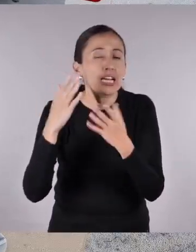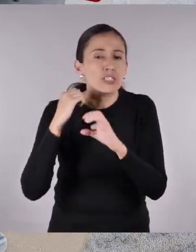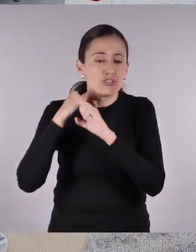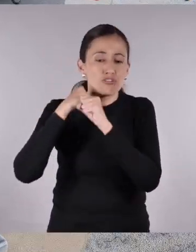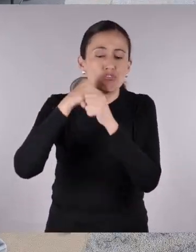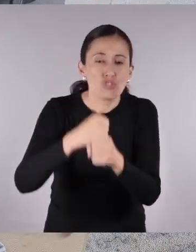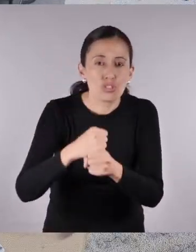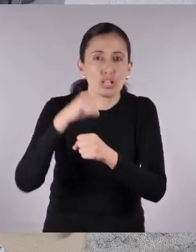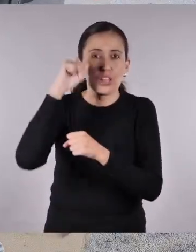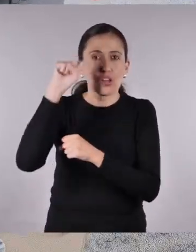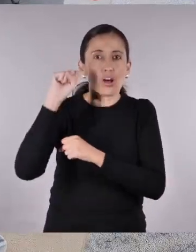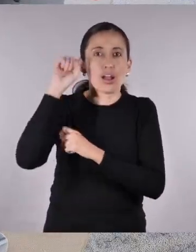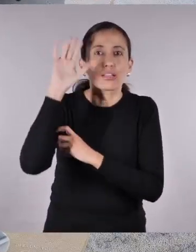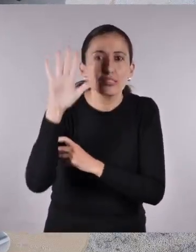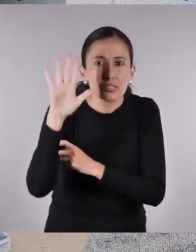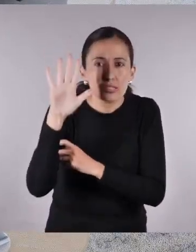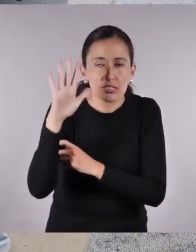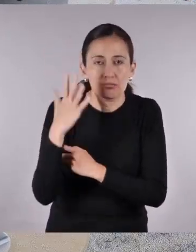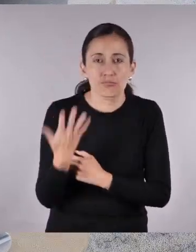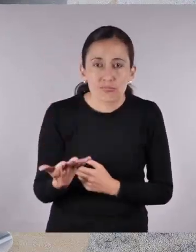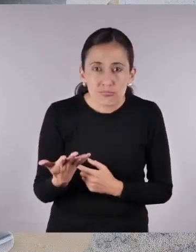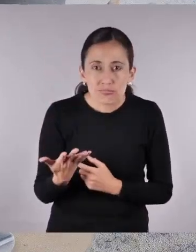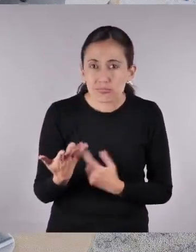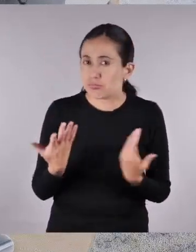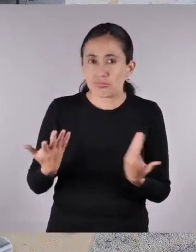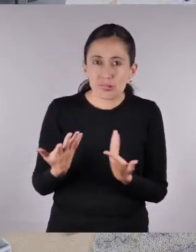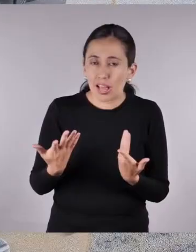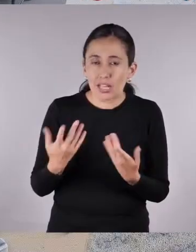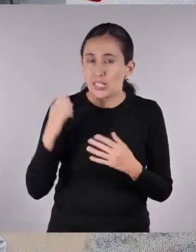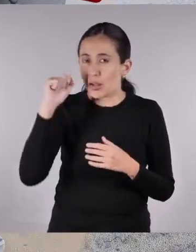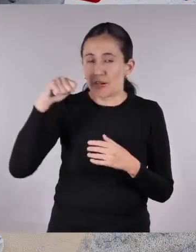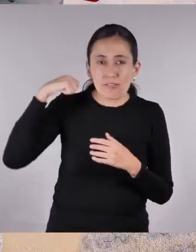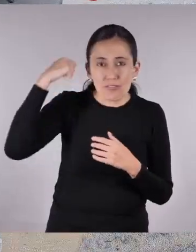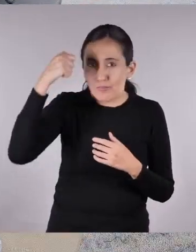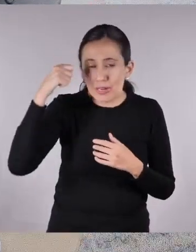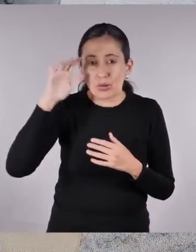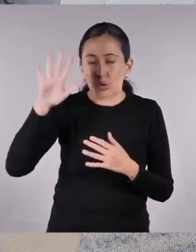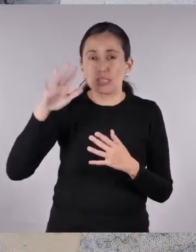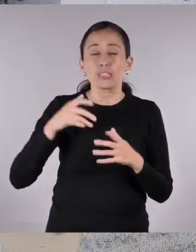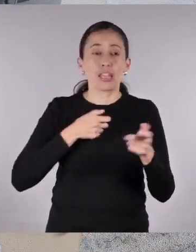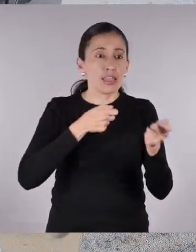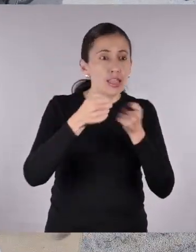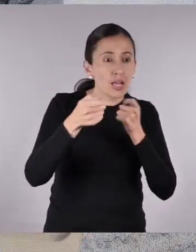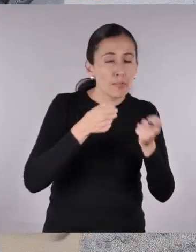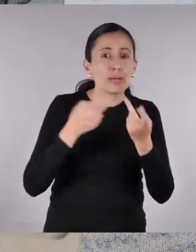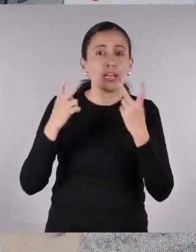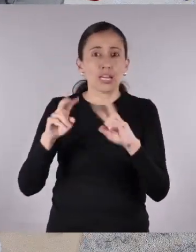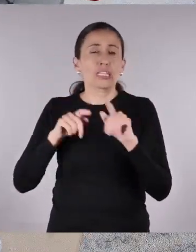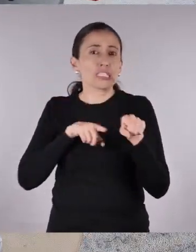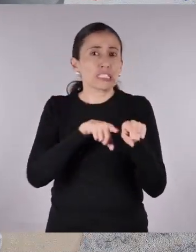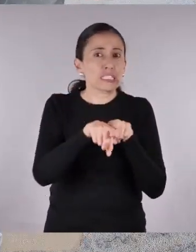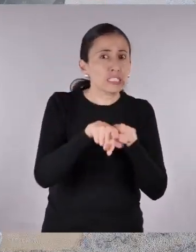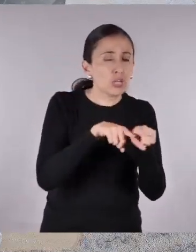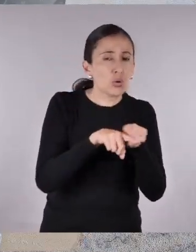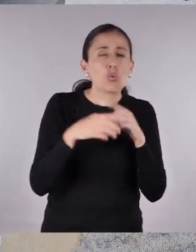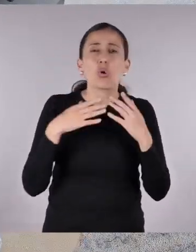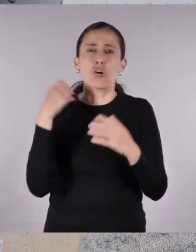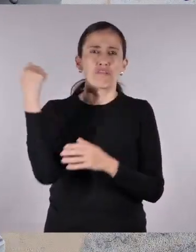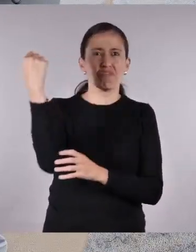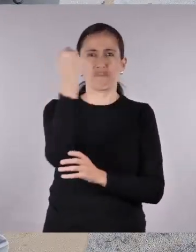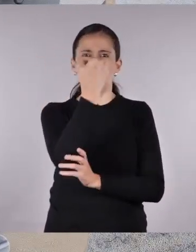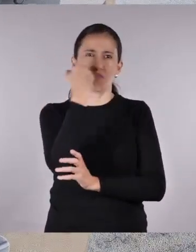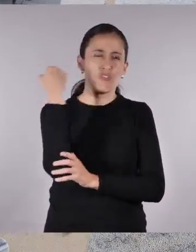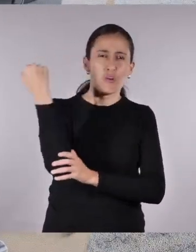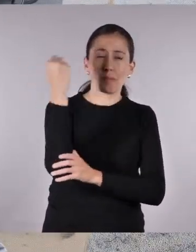la fundadora del cine como narración cultural y la primera persona que dirigió películas, sino que también llegó a competir en